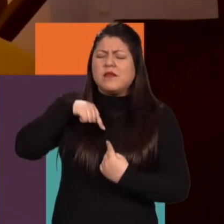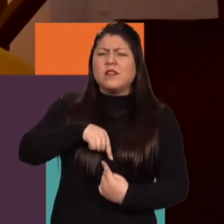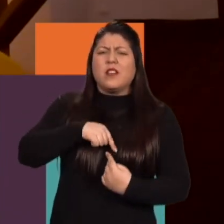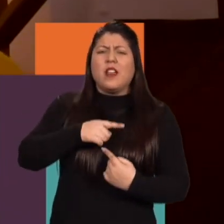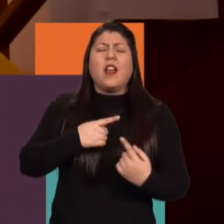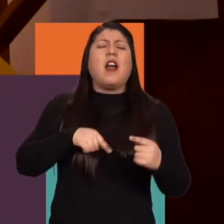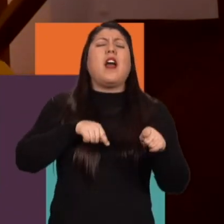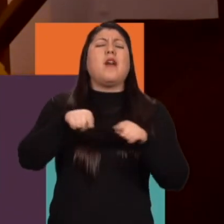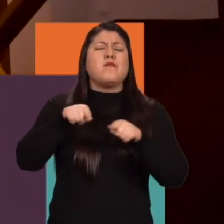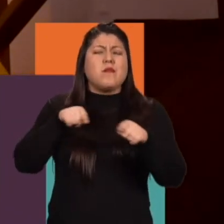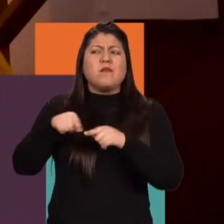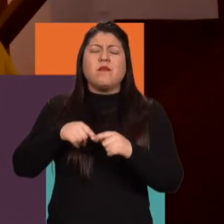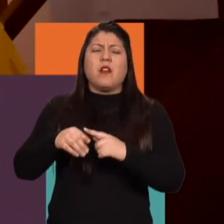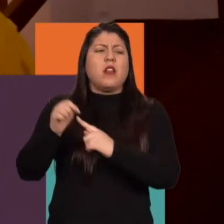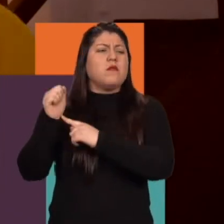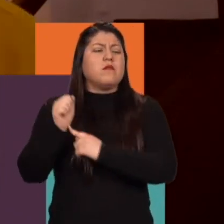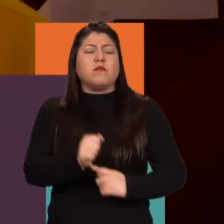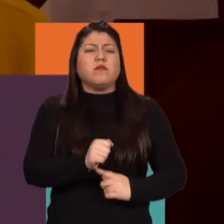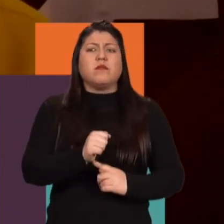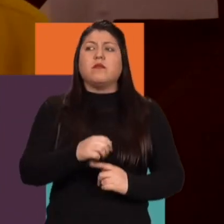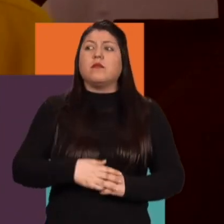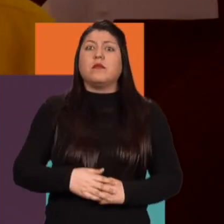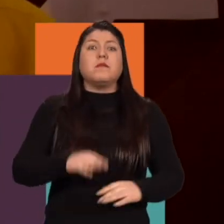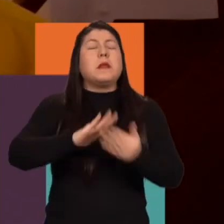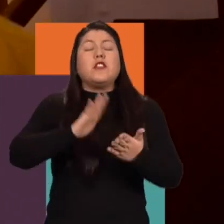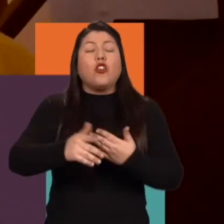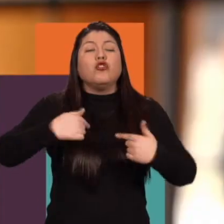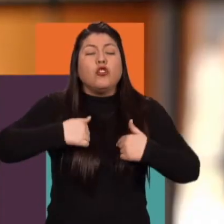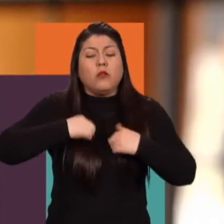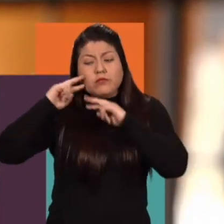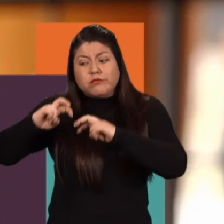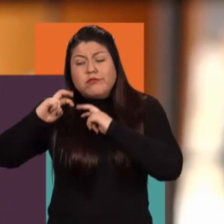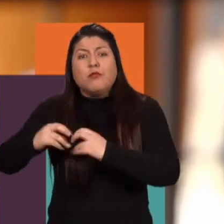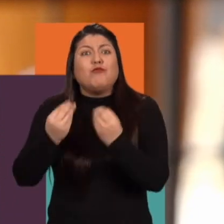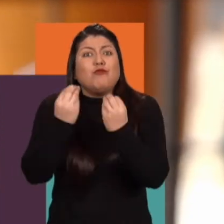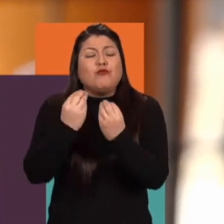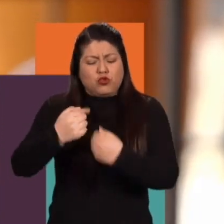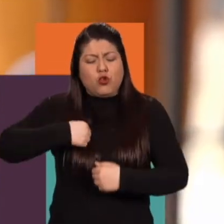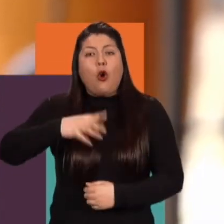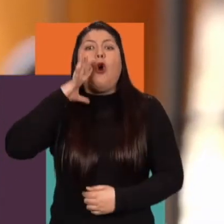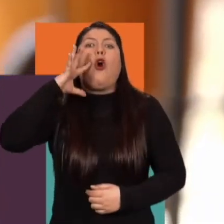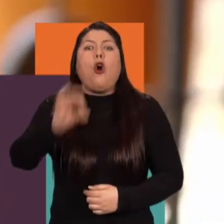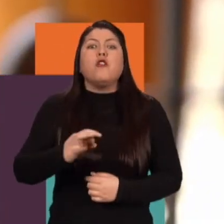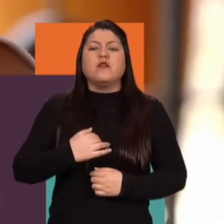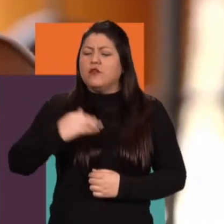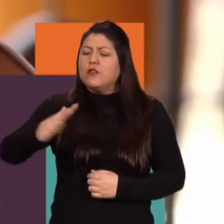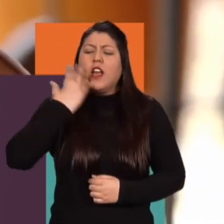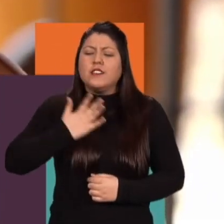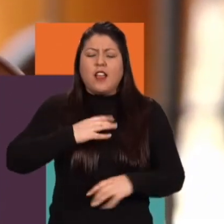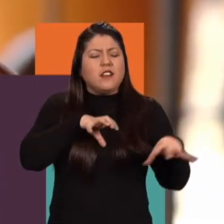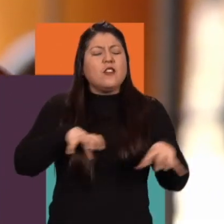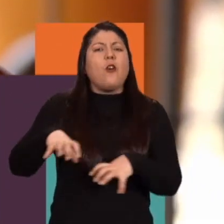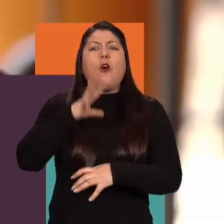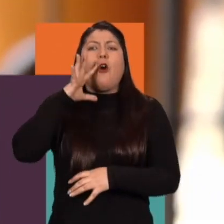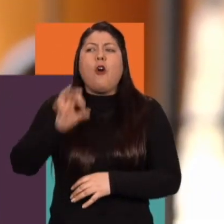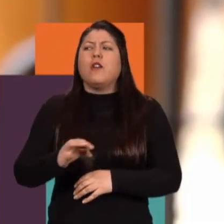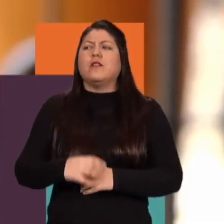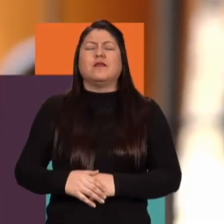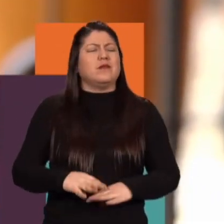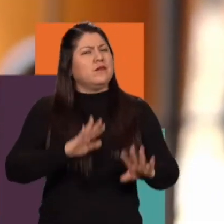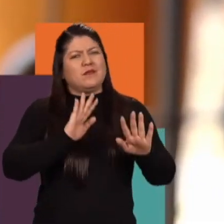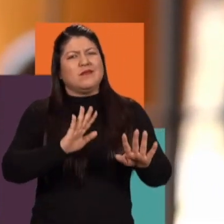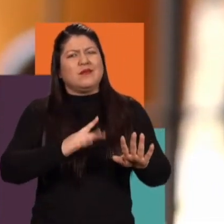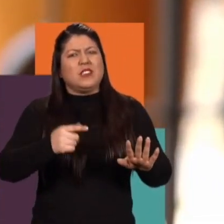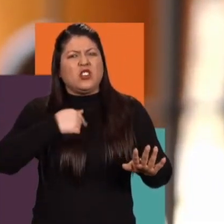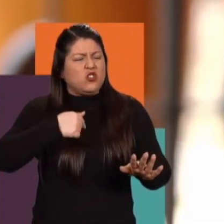conflictos que tenemos todos inclusive hasta las personas que los rechazan yo he investigado mucho yo soy un hombre entonces